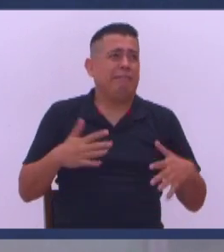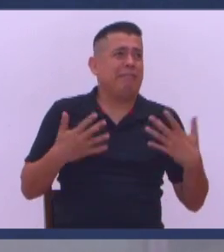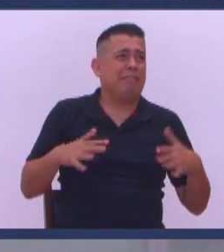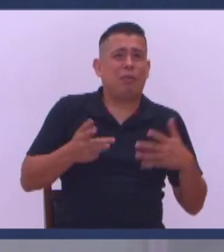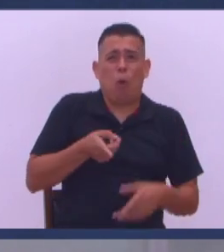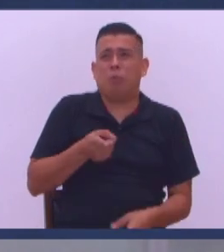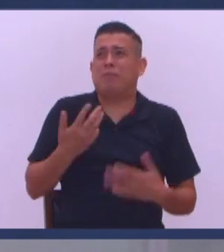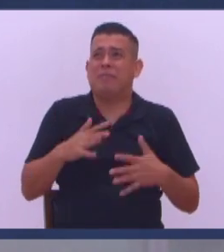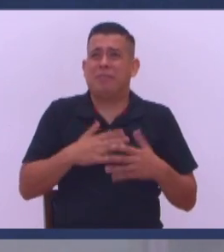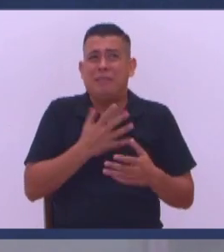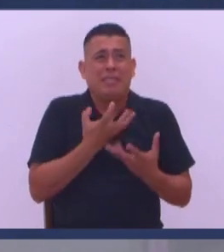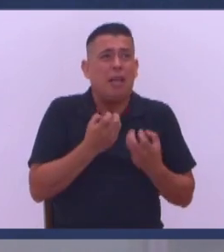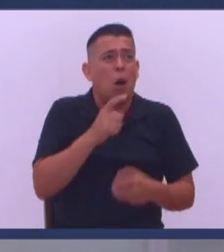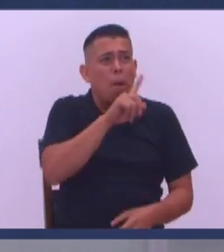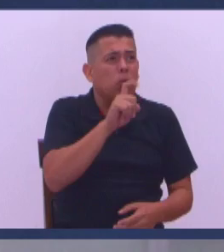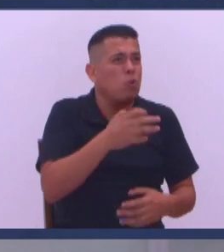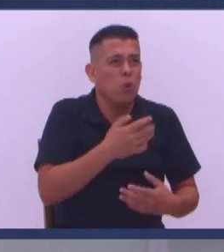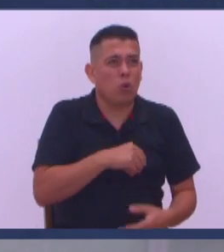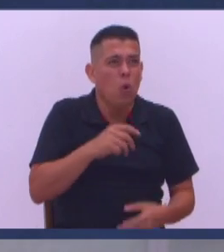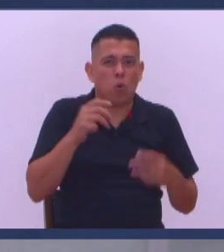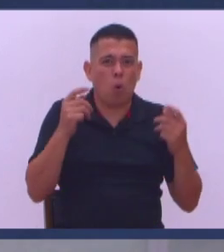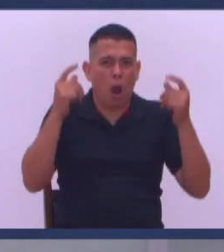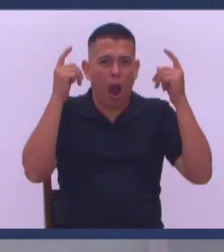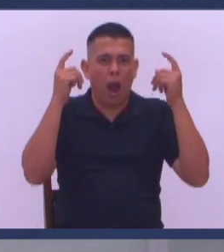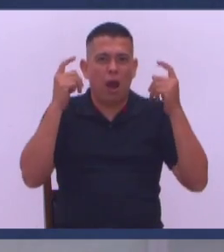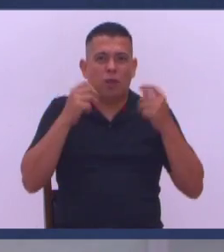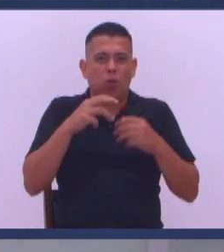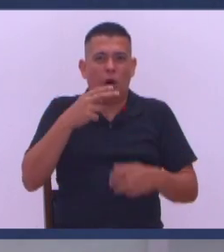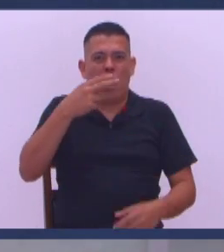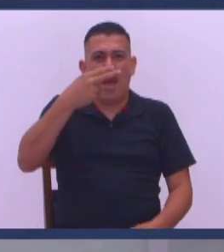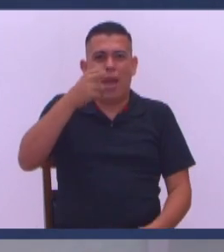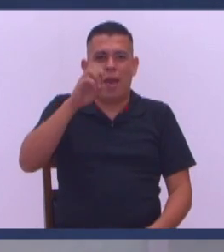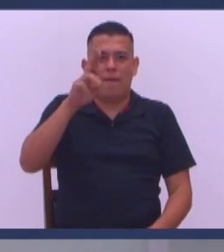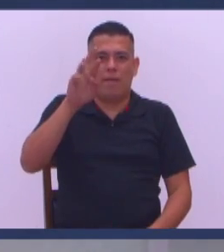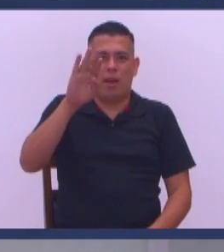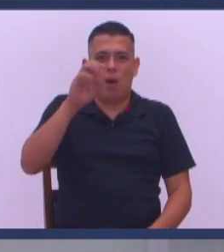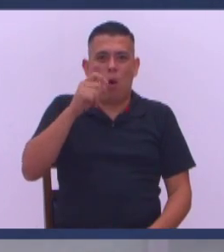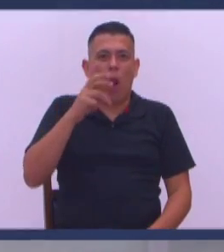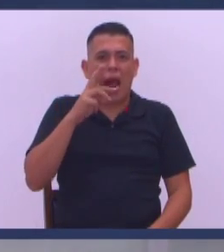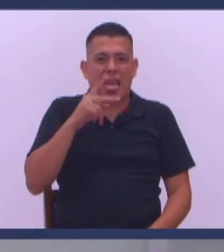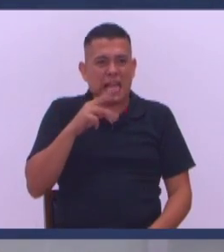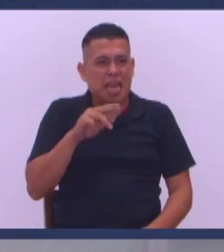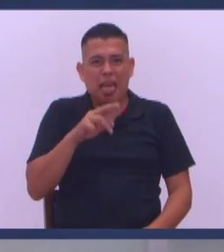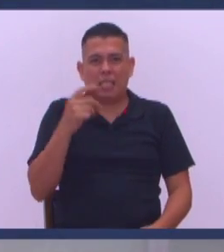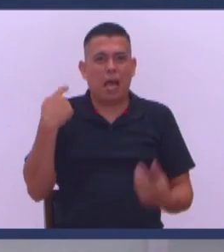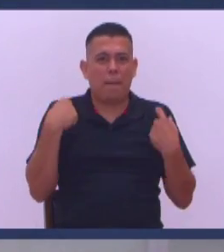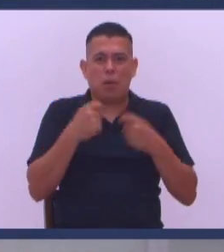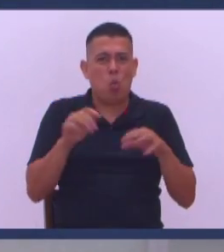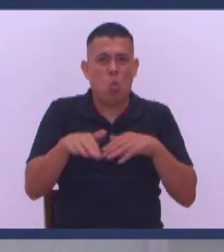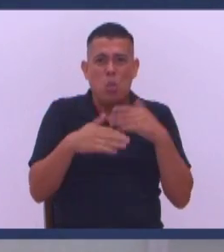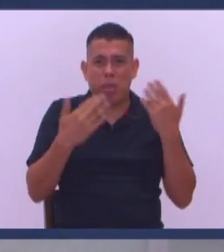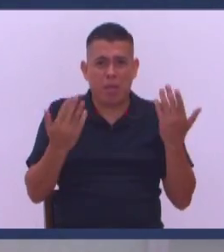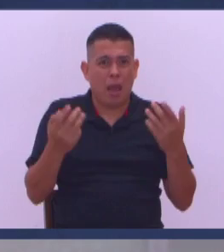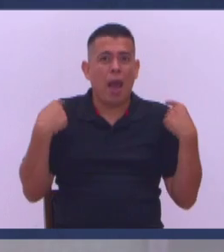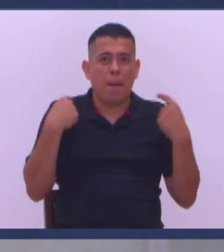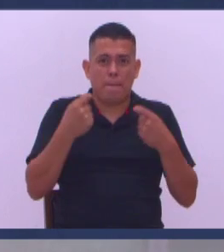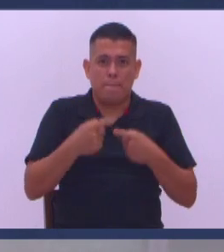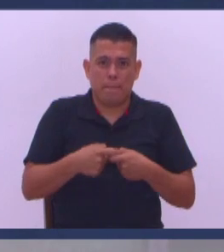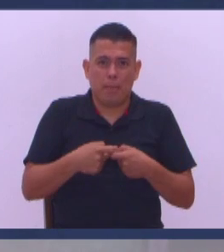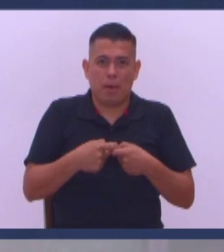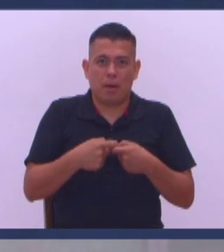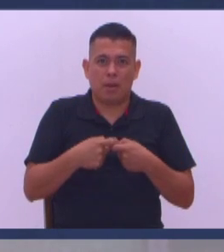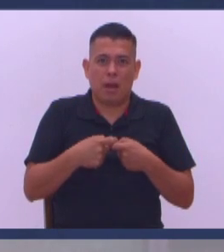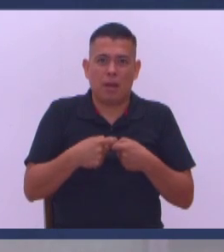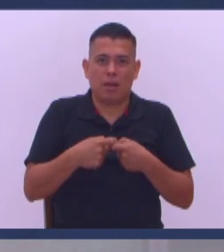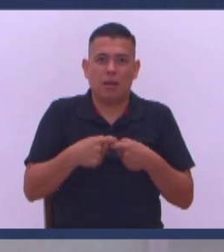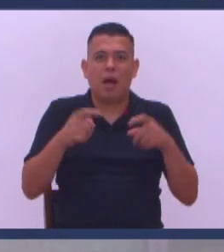decía Y como le pregunto yo aquí Yo no hablo hebreo Muchos de ellos Si hablan inglés Otros no hablan mucho español Allá se habla mucho español Por las